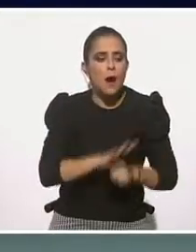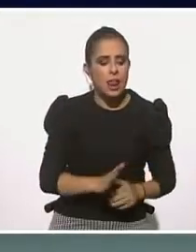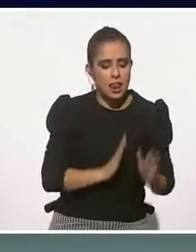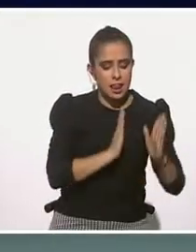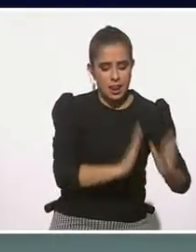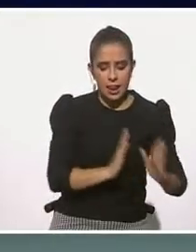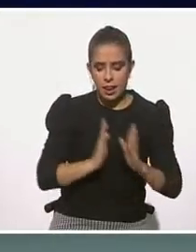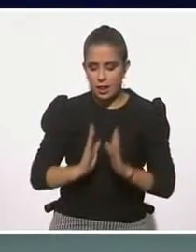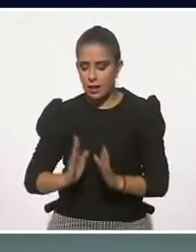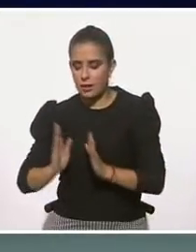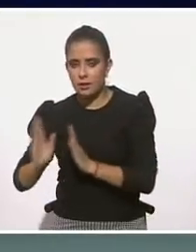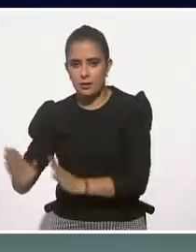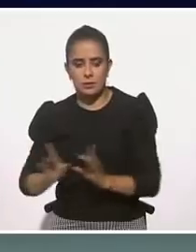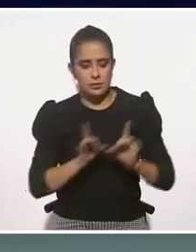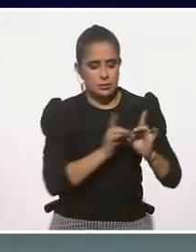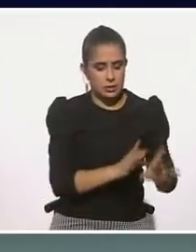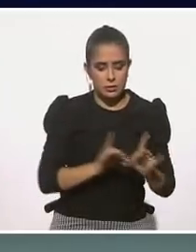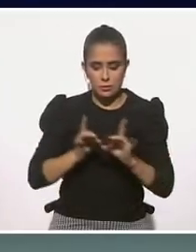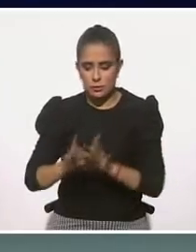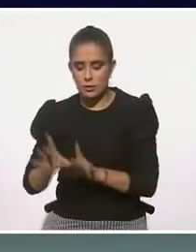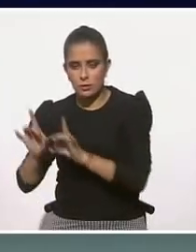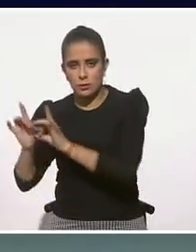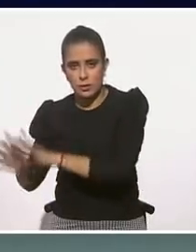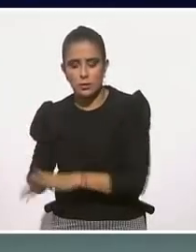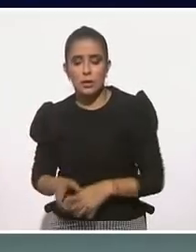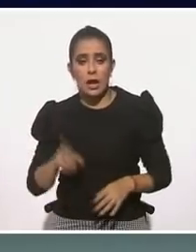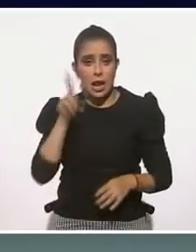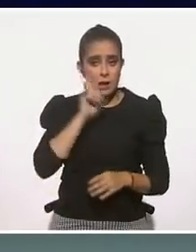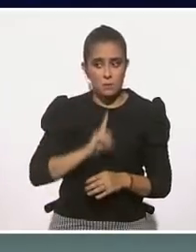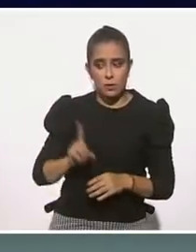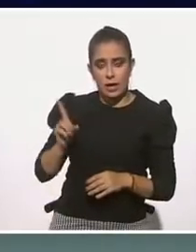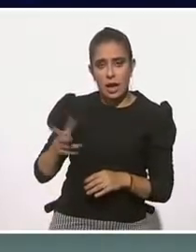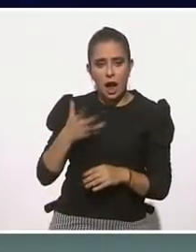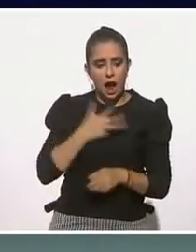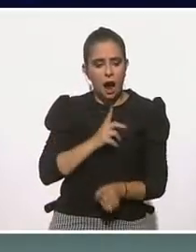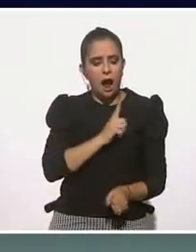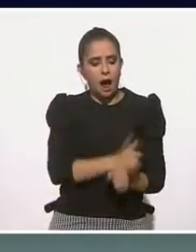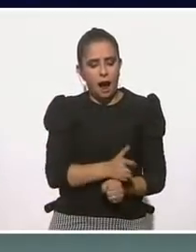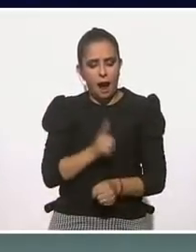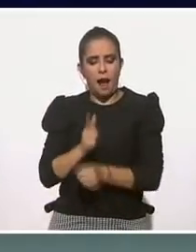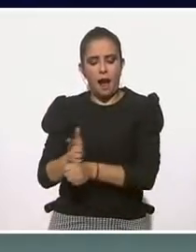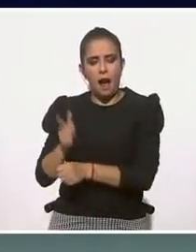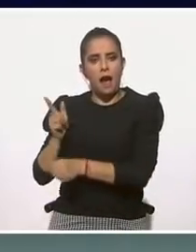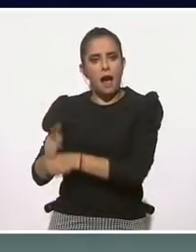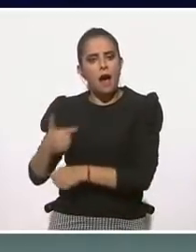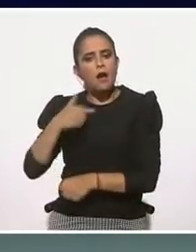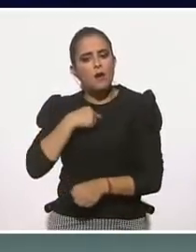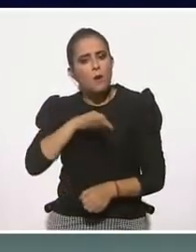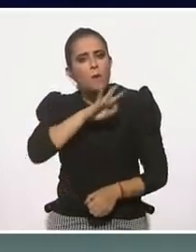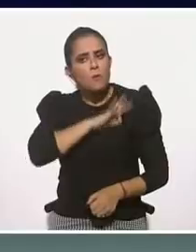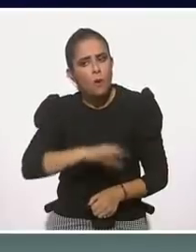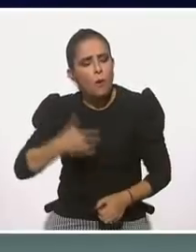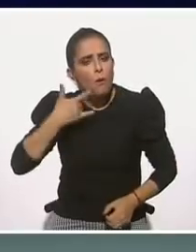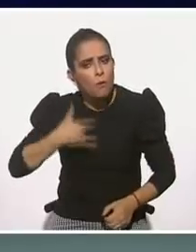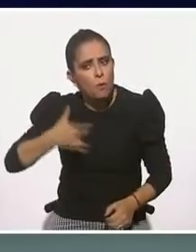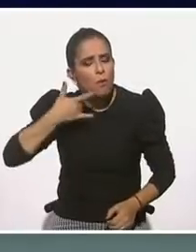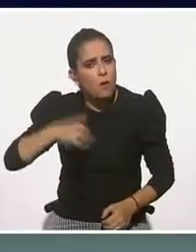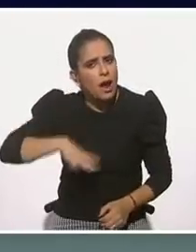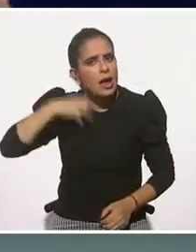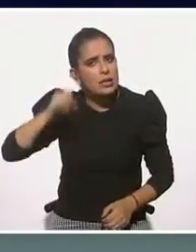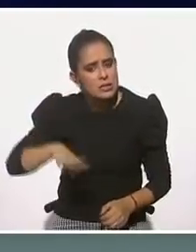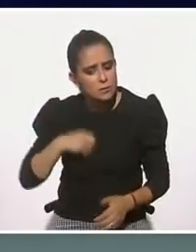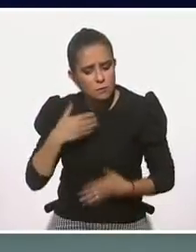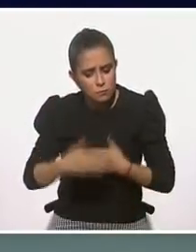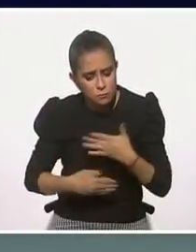de esos momentos de que identificó en algunos momentos a ciertas personas como un recurso o algo que está cerca de ella. Y también los